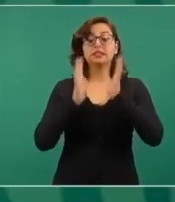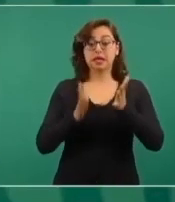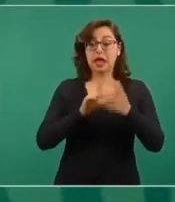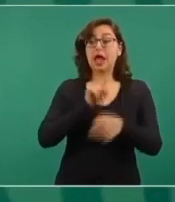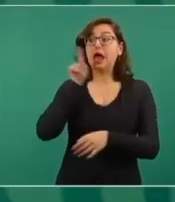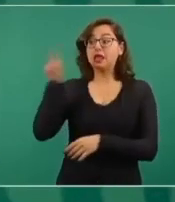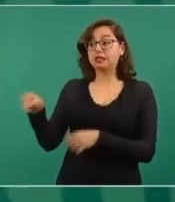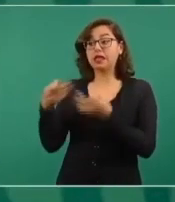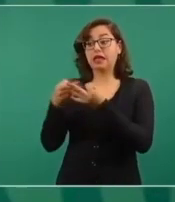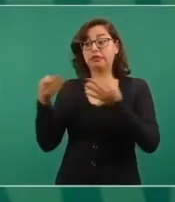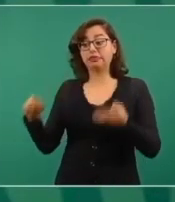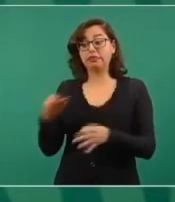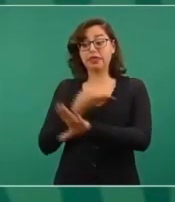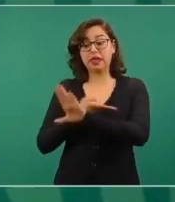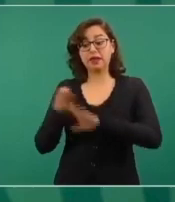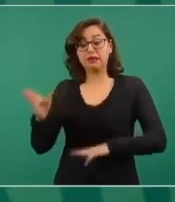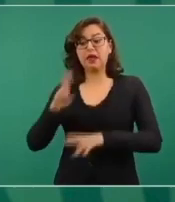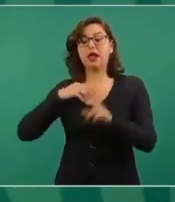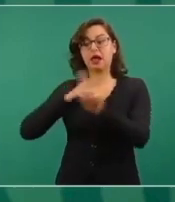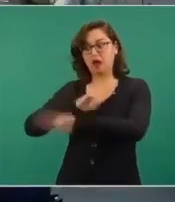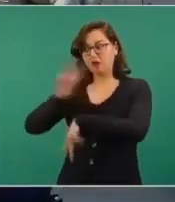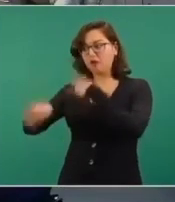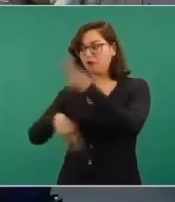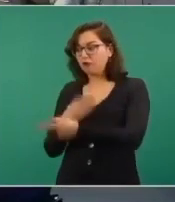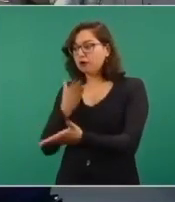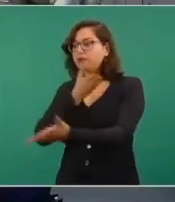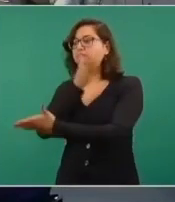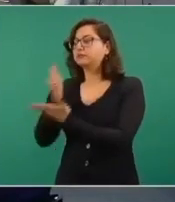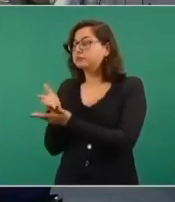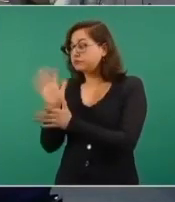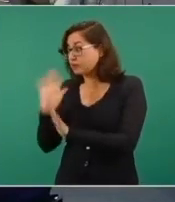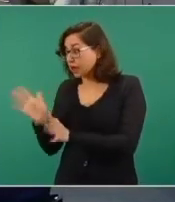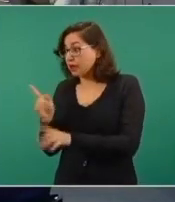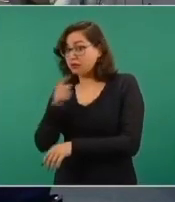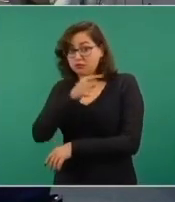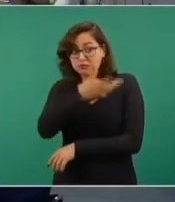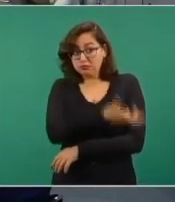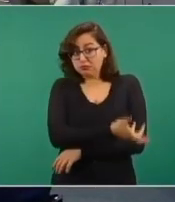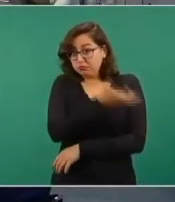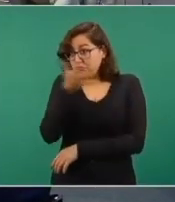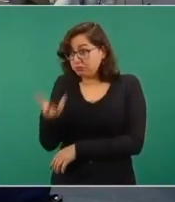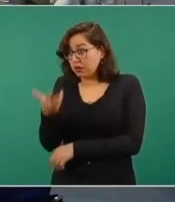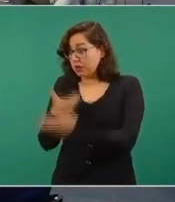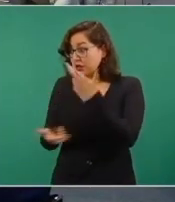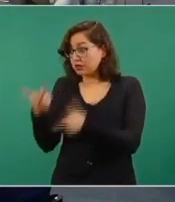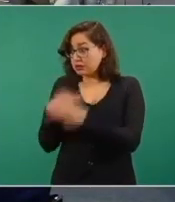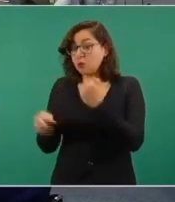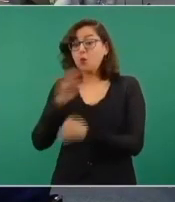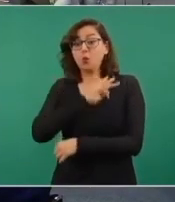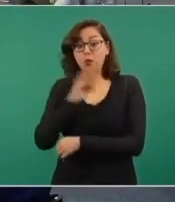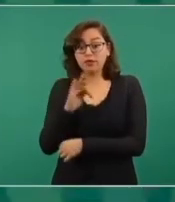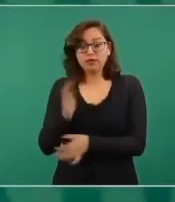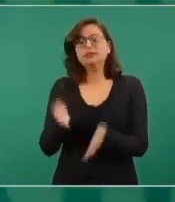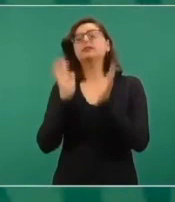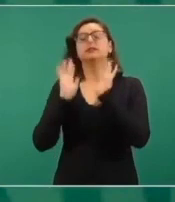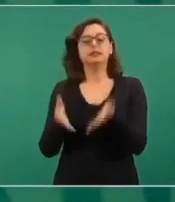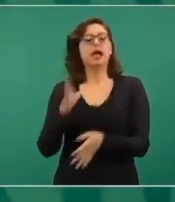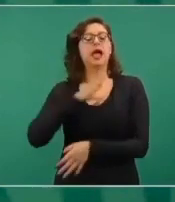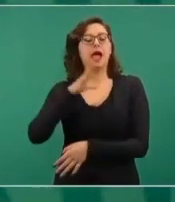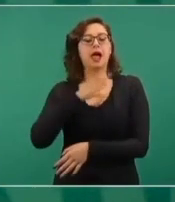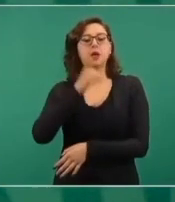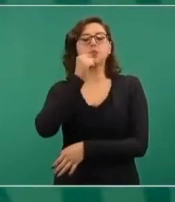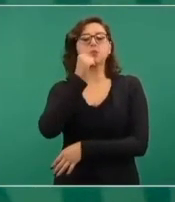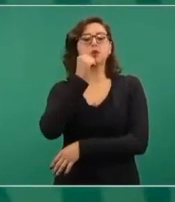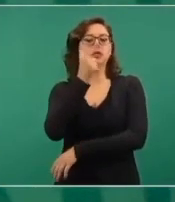buscando generar las condiciones para un retorno seguro. Es más, hay un campamento ya establecido de la Guardia Nacional